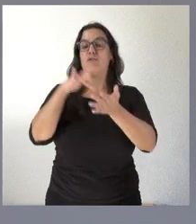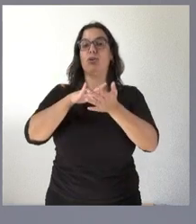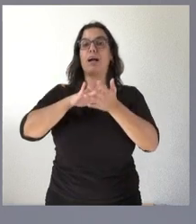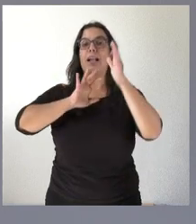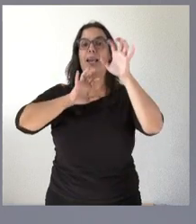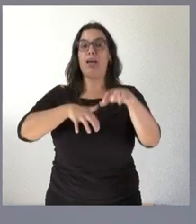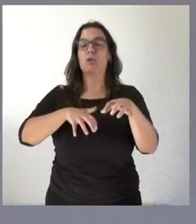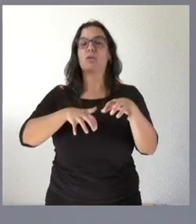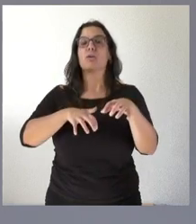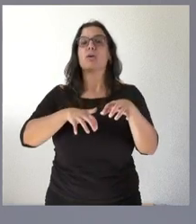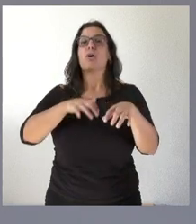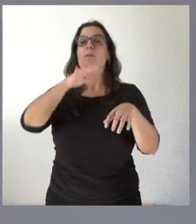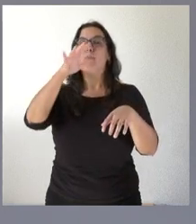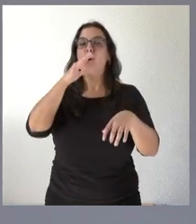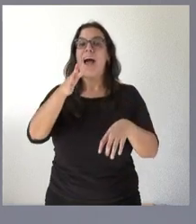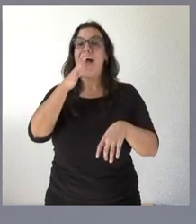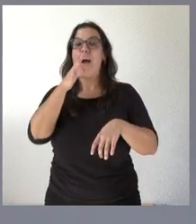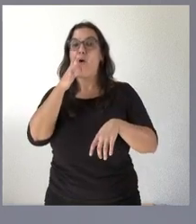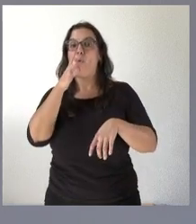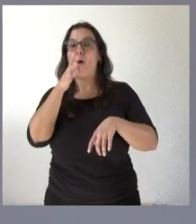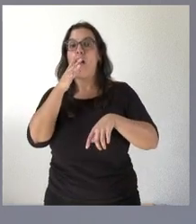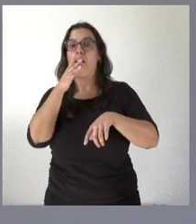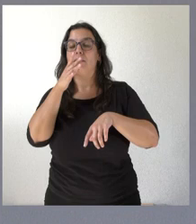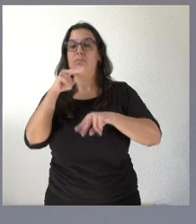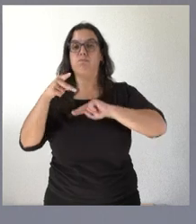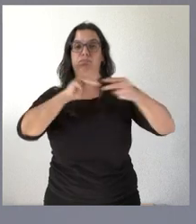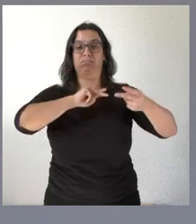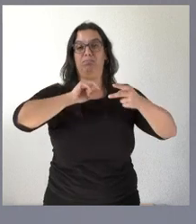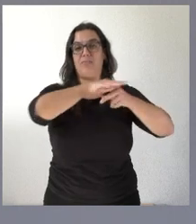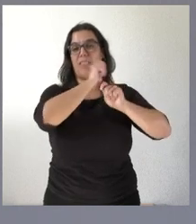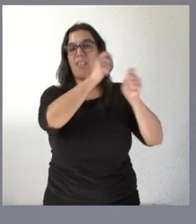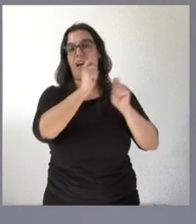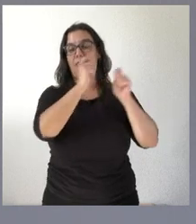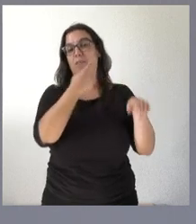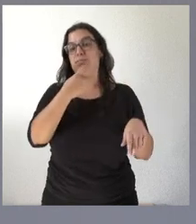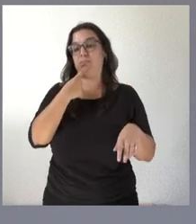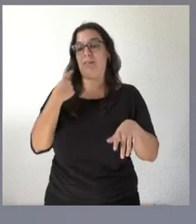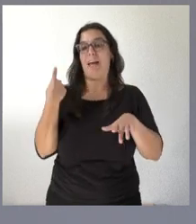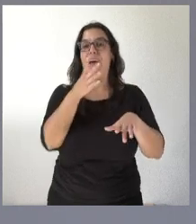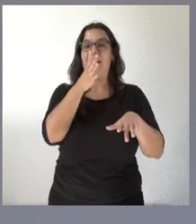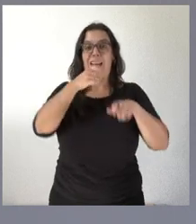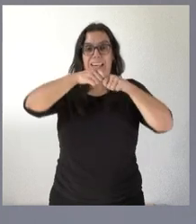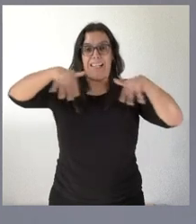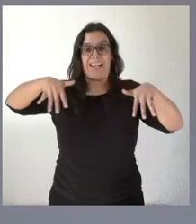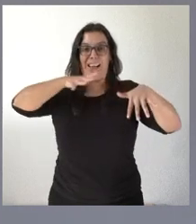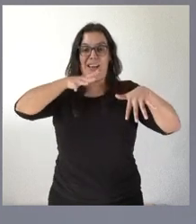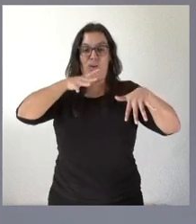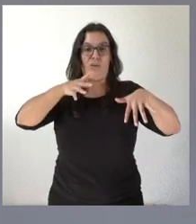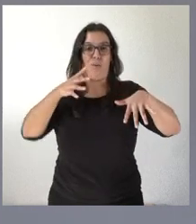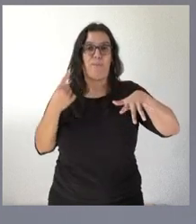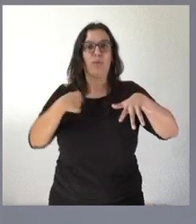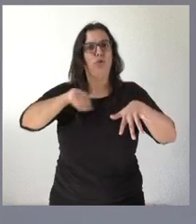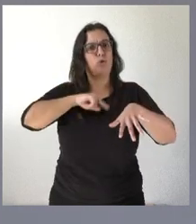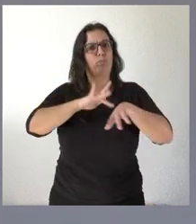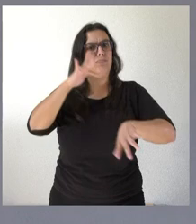sobre los trasvases de agua bueno o las dificultades de riego que ha habido en este momento en esta zona nosotros somos muy sensibles